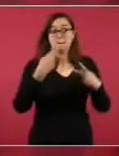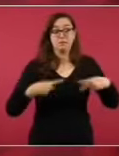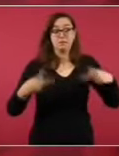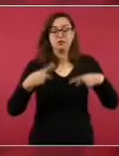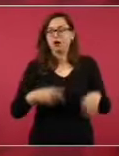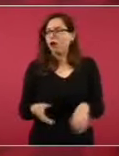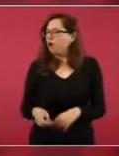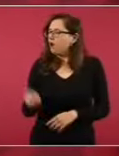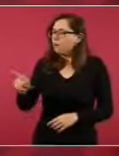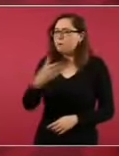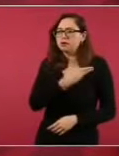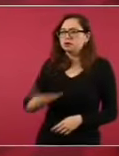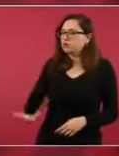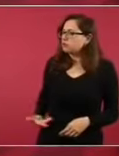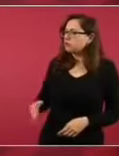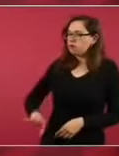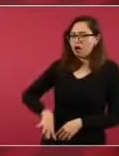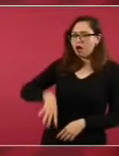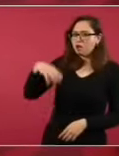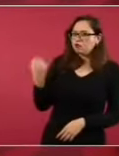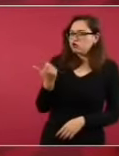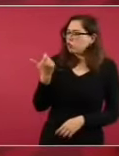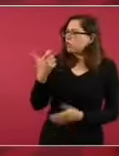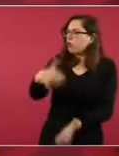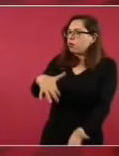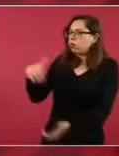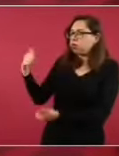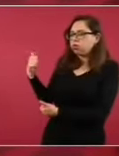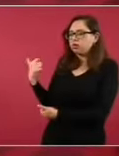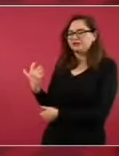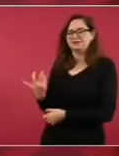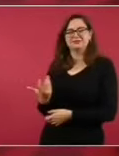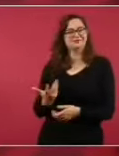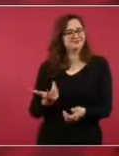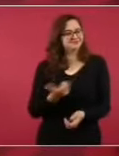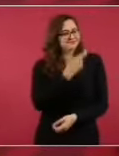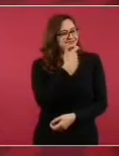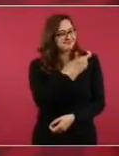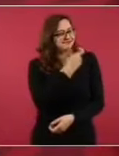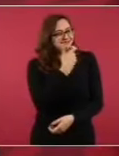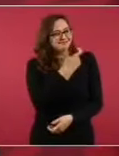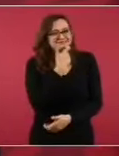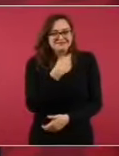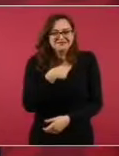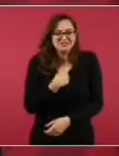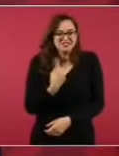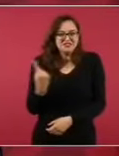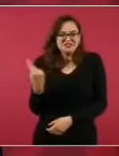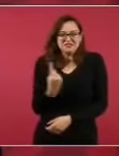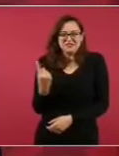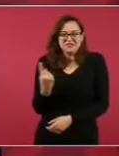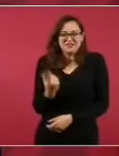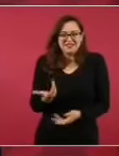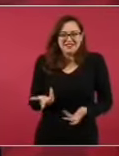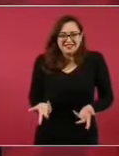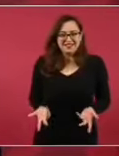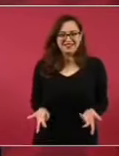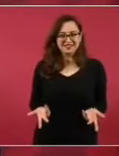además